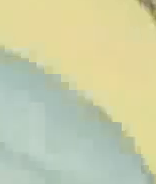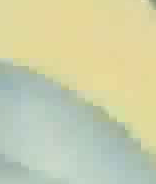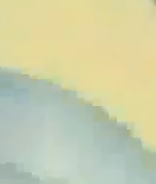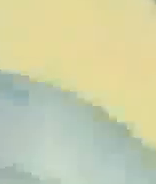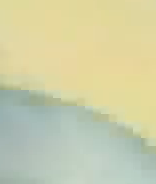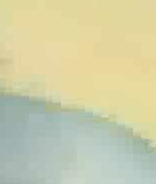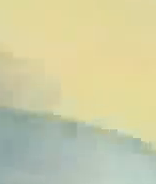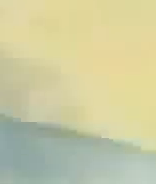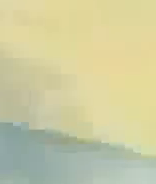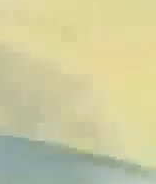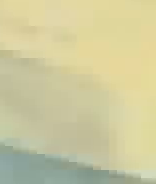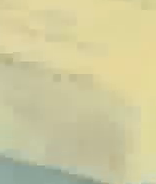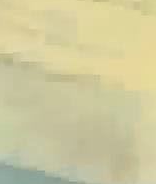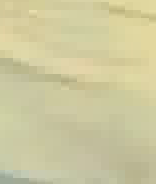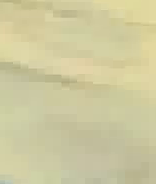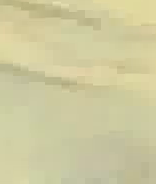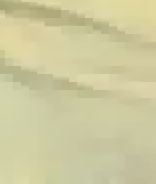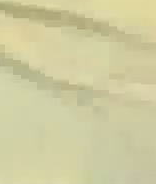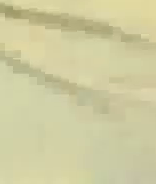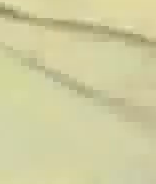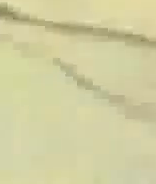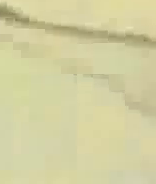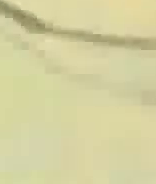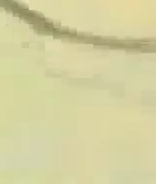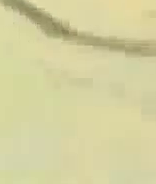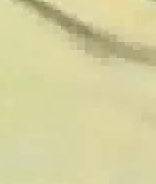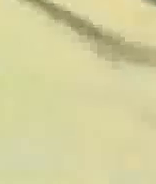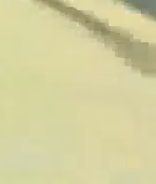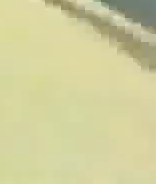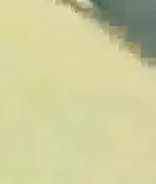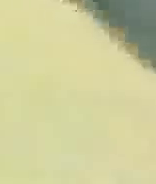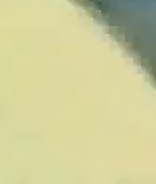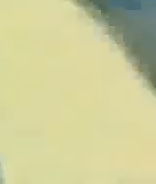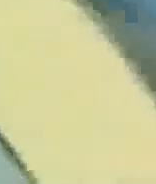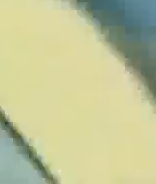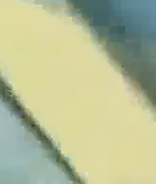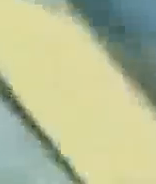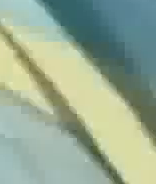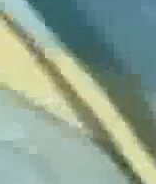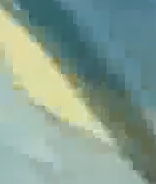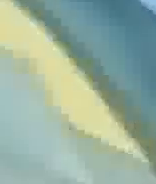transmitieron hasta aquí LRA, Radio Nacional Buenos Aires, LS 82, Televisión Canal 7.